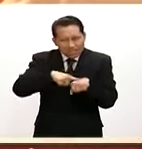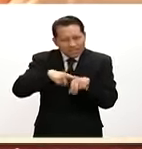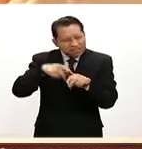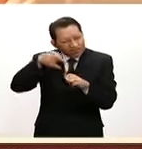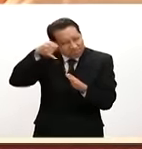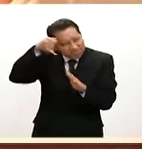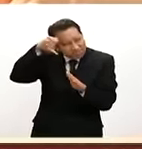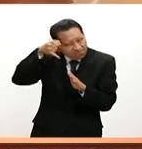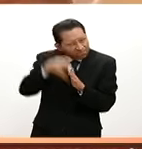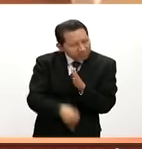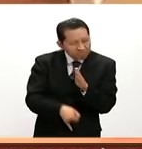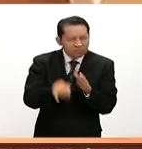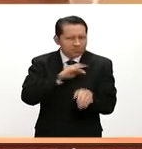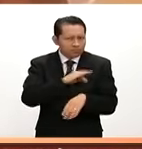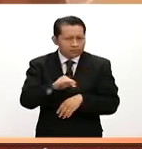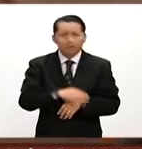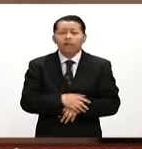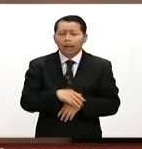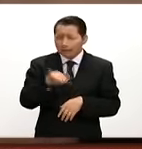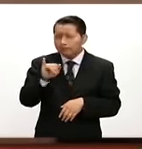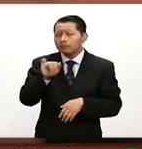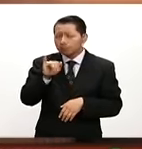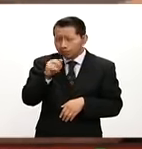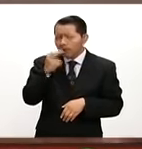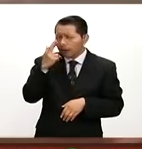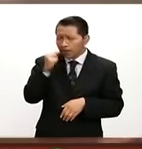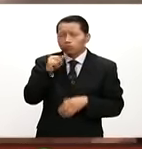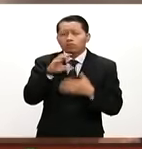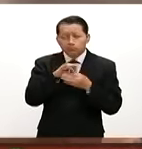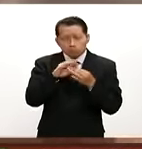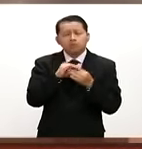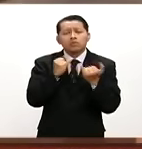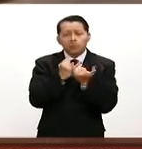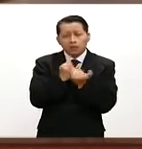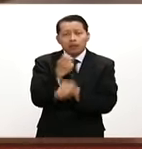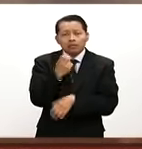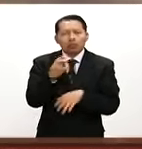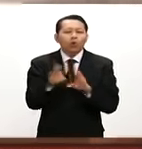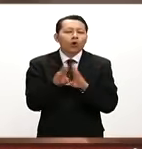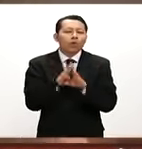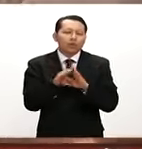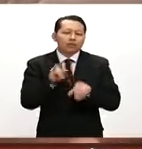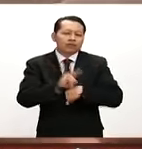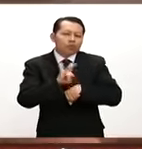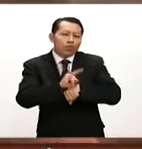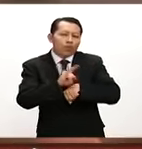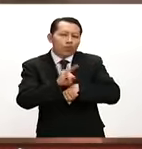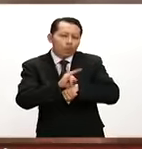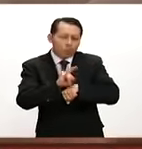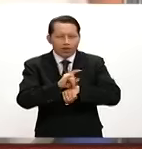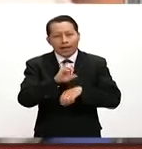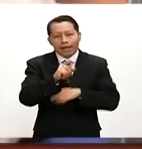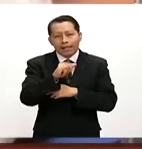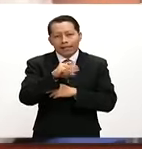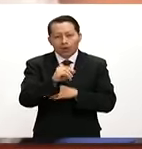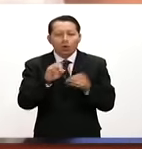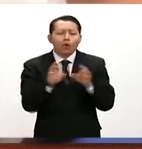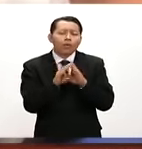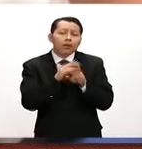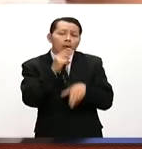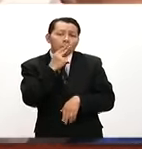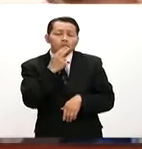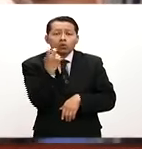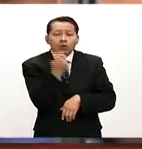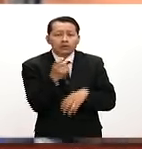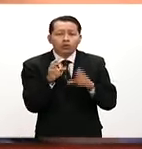especializarse. Efectivamente y sobre todo esto que estamos viendo son los simuladores clínicos. El objetivo del uso de